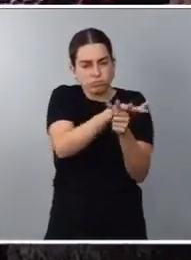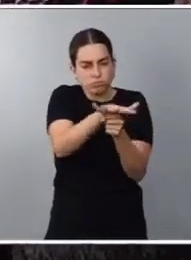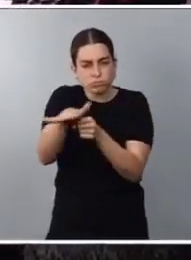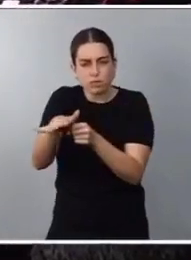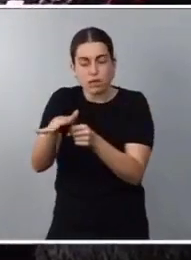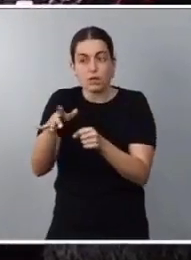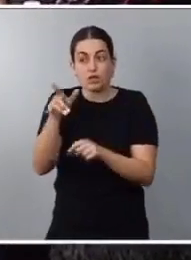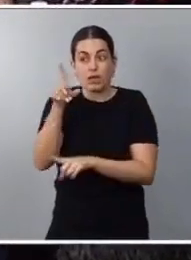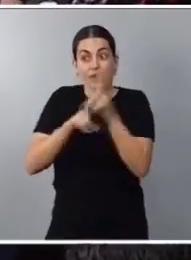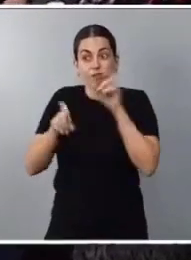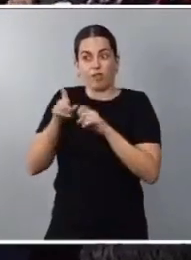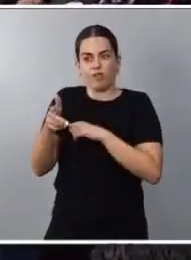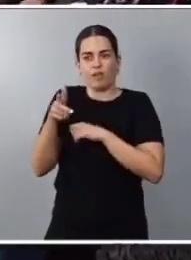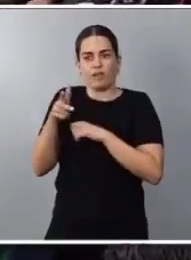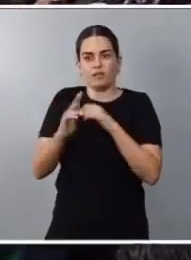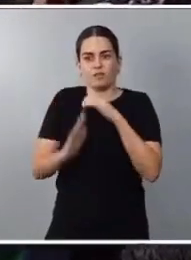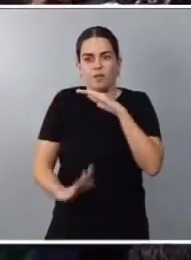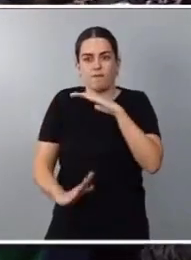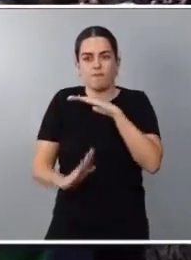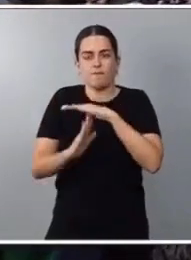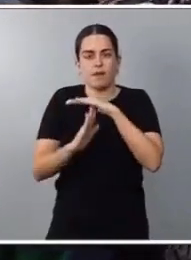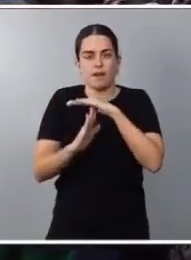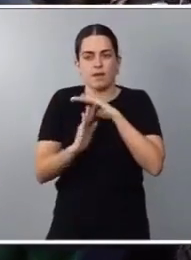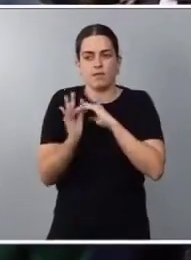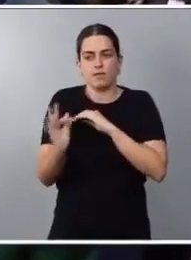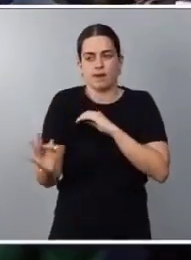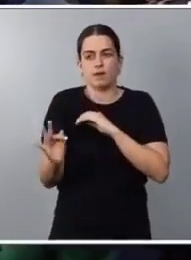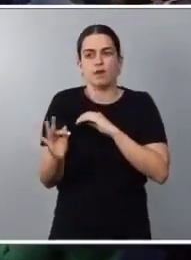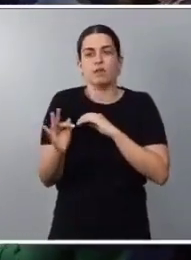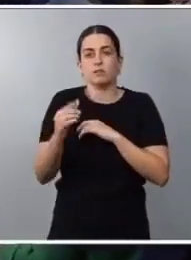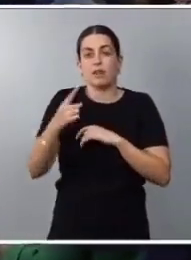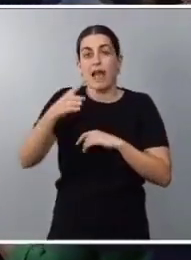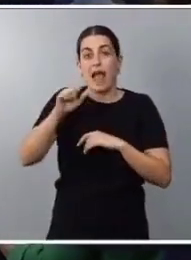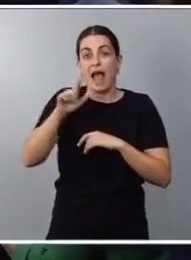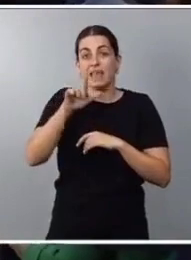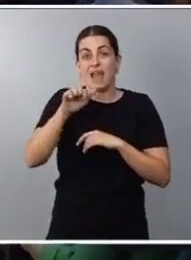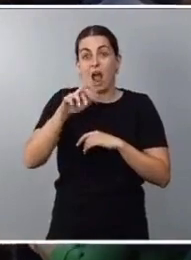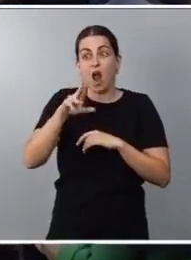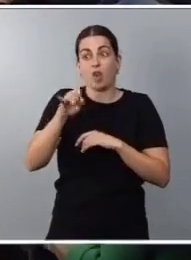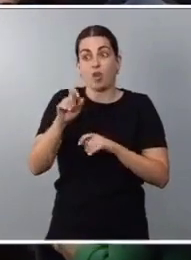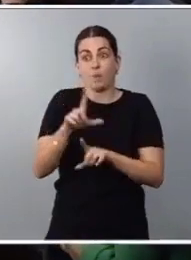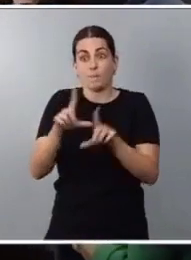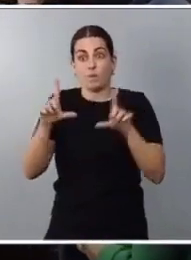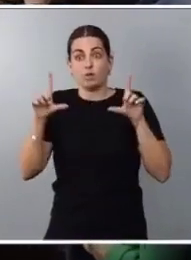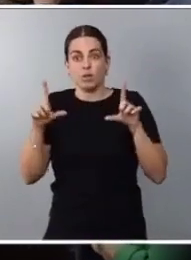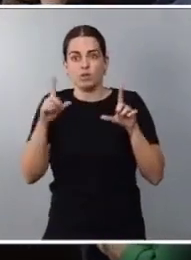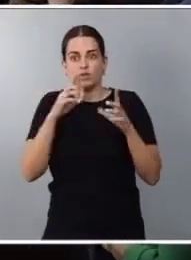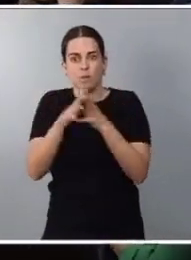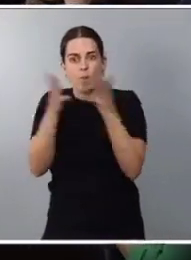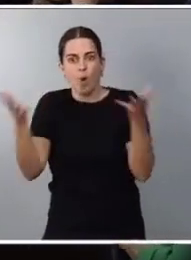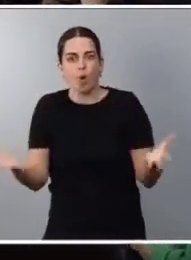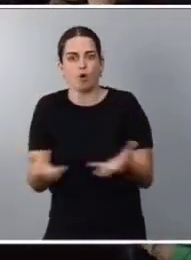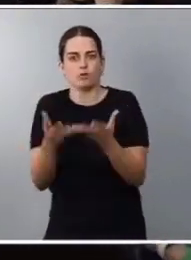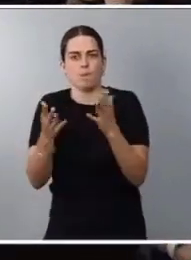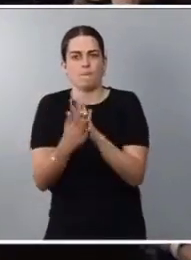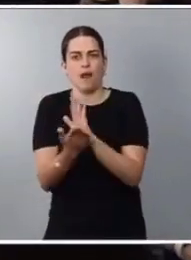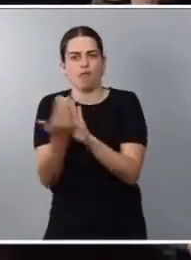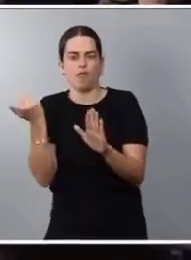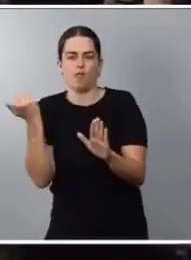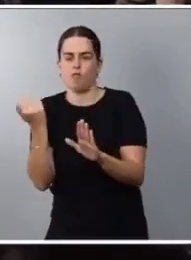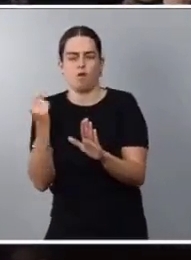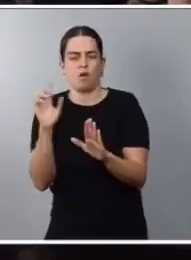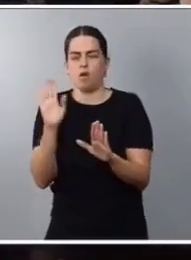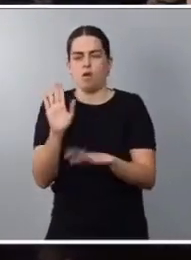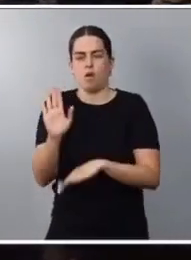derechos y llegó a tumbar a un ministro, al ministro Gallardón, que era el protagonista, el impulsor de esa reforma.